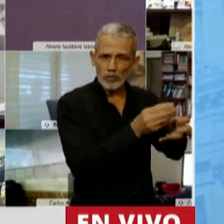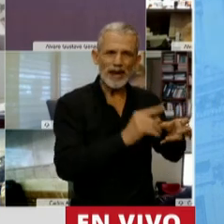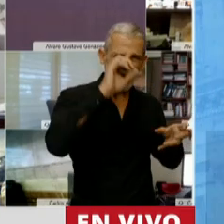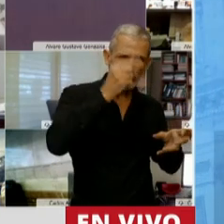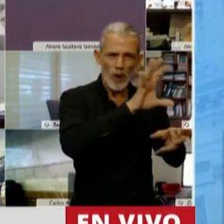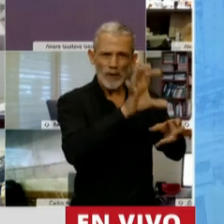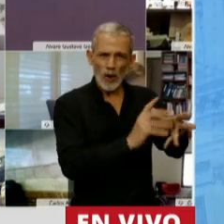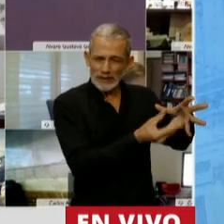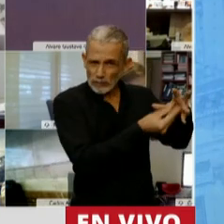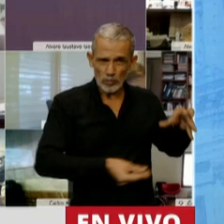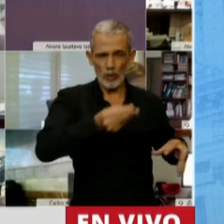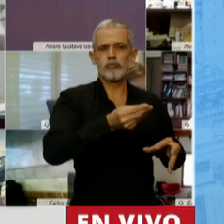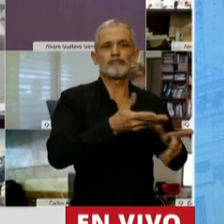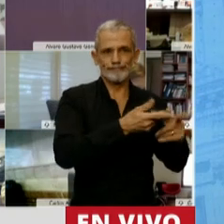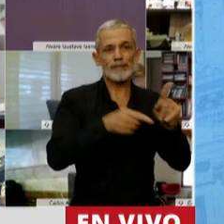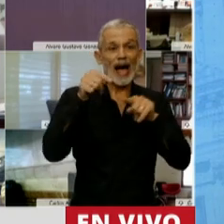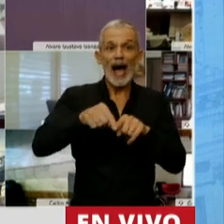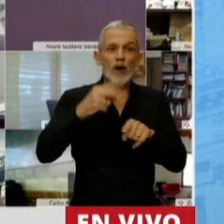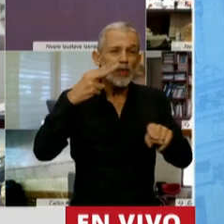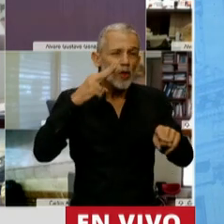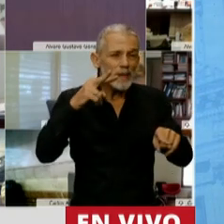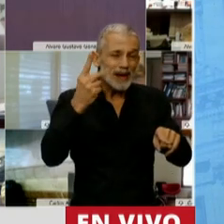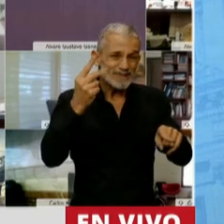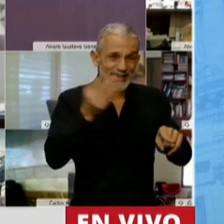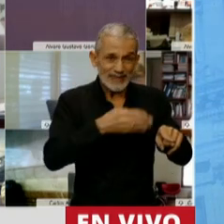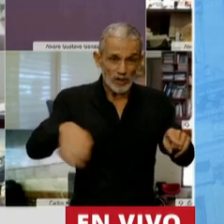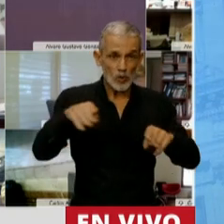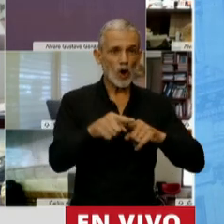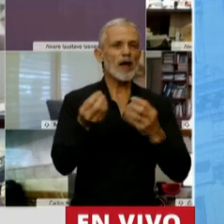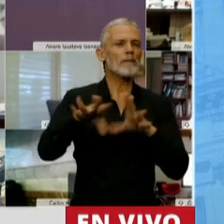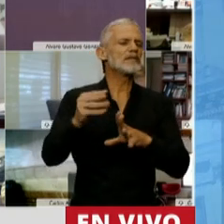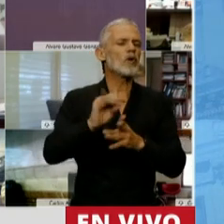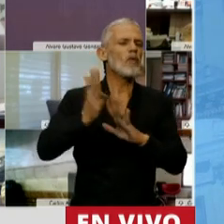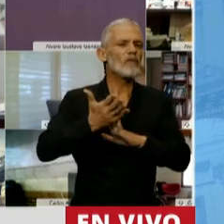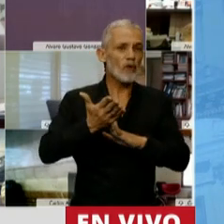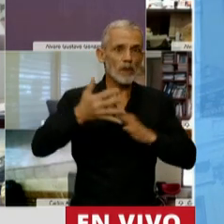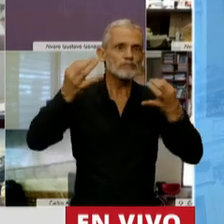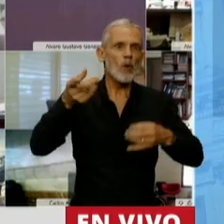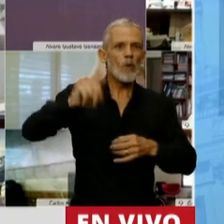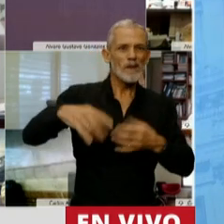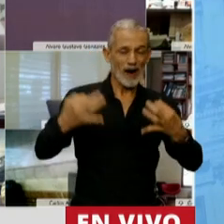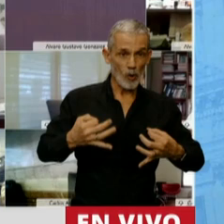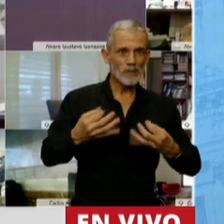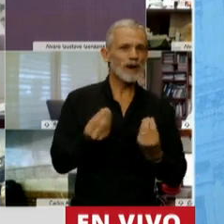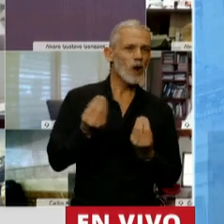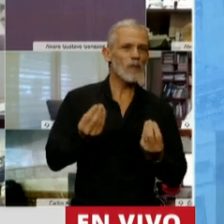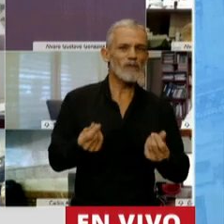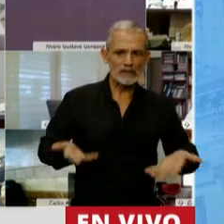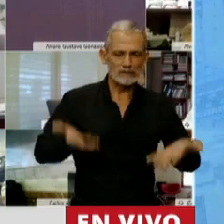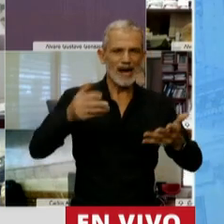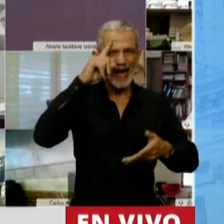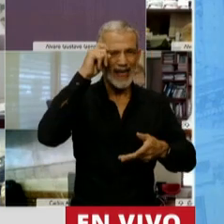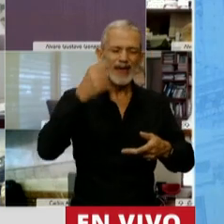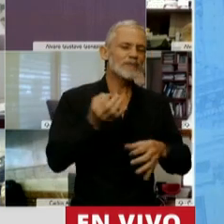y provincias. En 2021 se comenzará un camino para volver a cumplirla poniendo en valor a la